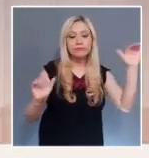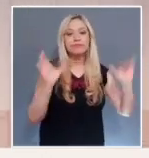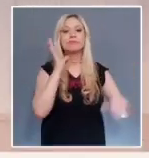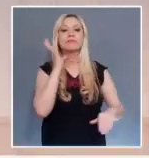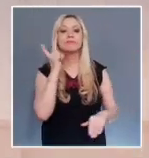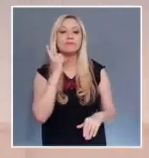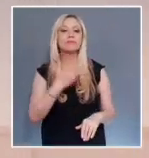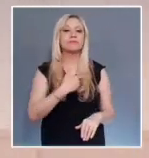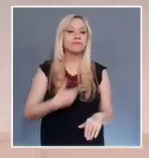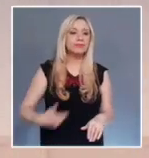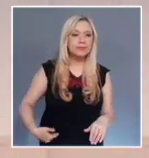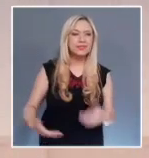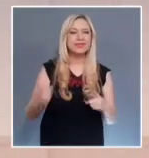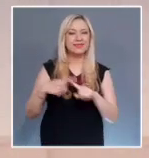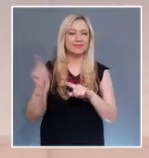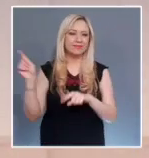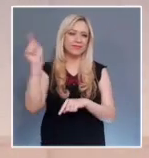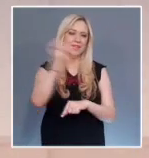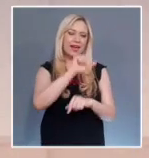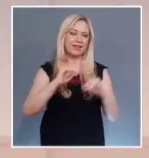José Luis Guerra García.